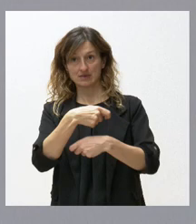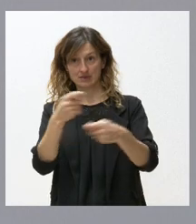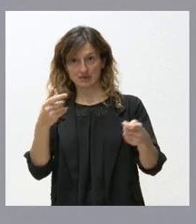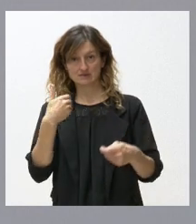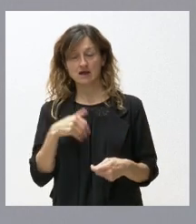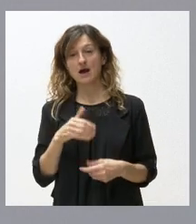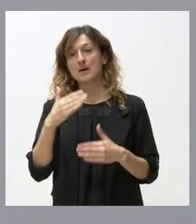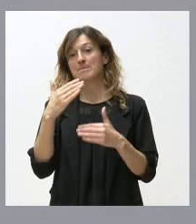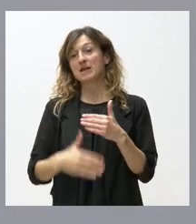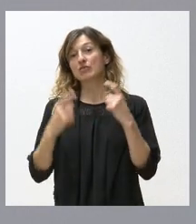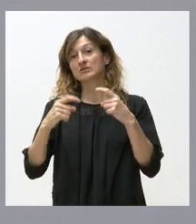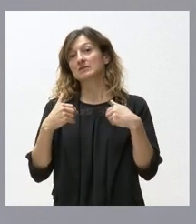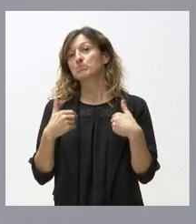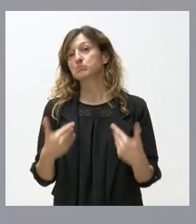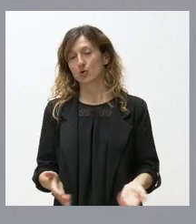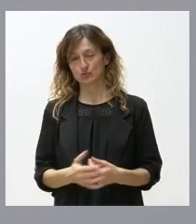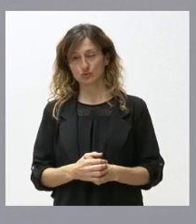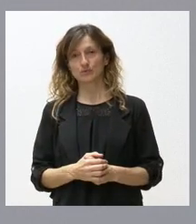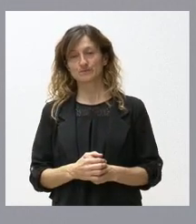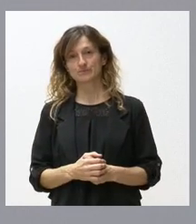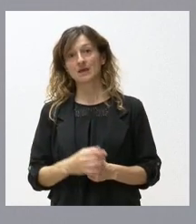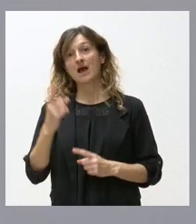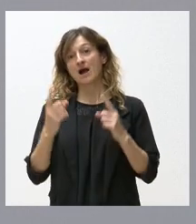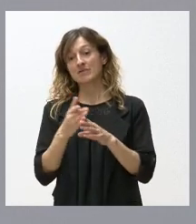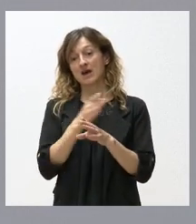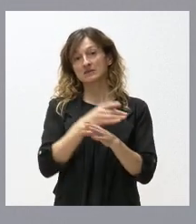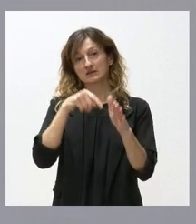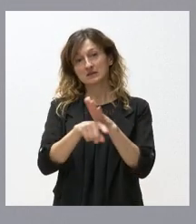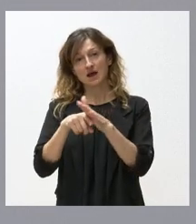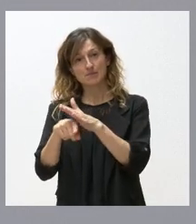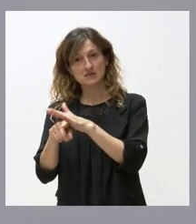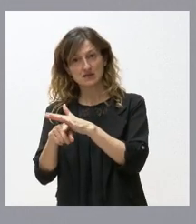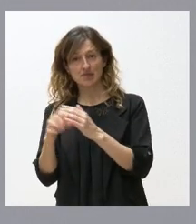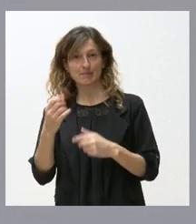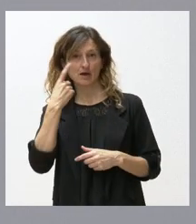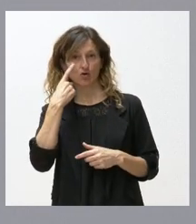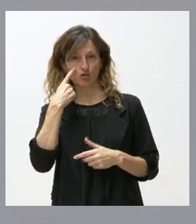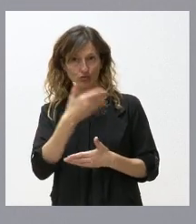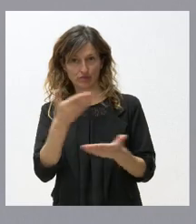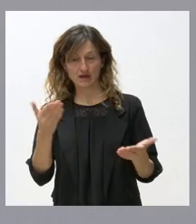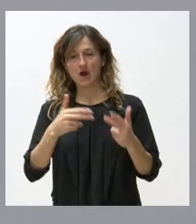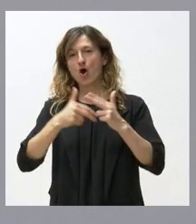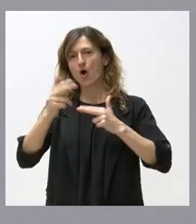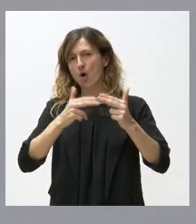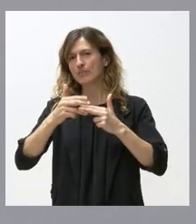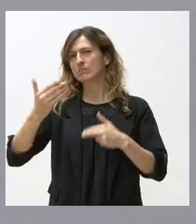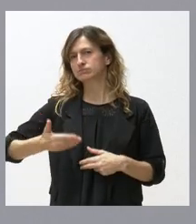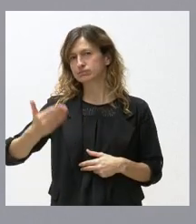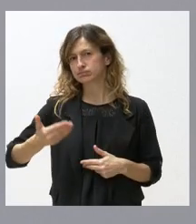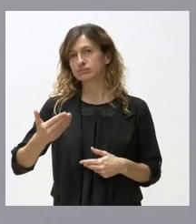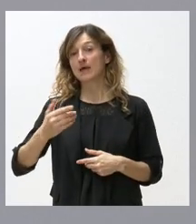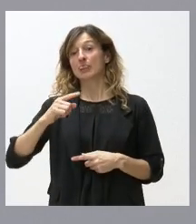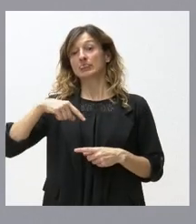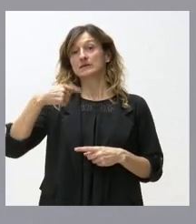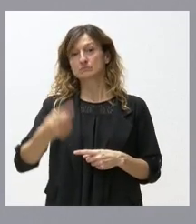en el plazo más breve posible esto siempre lleva algunos trámites que es bueno que se conozcan lógicamente hacer la obra es muy relevante pero después